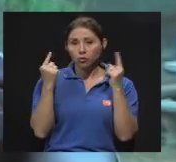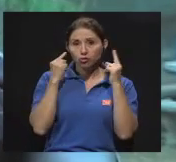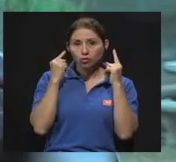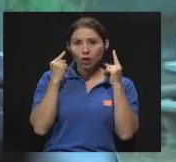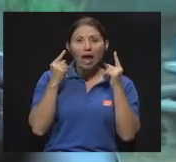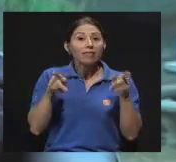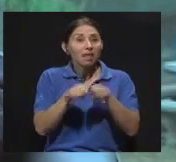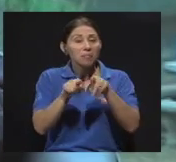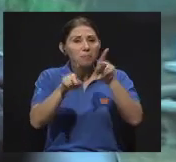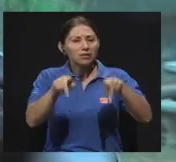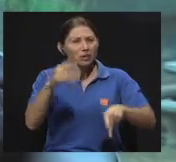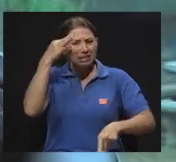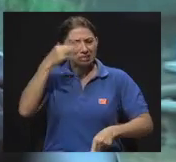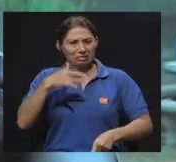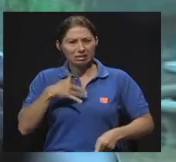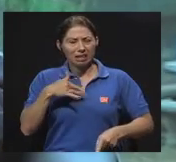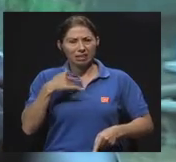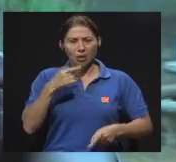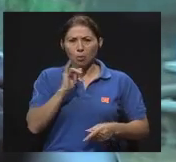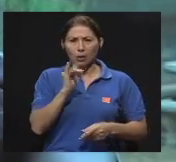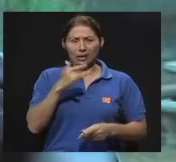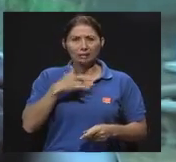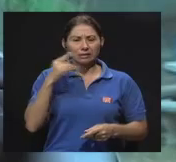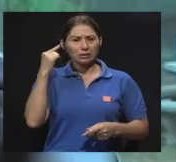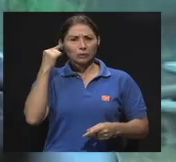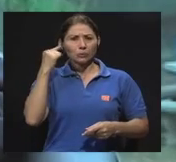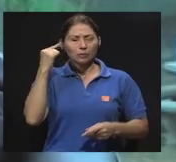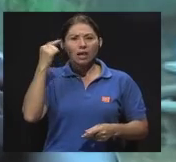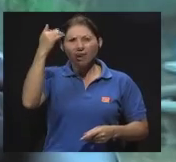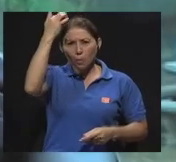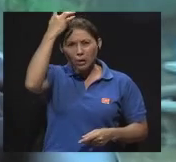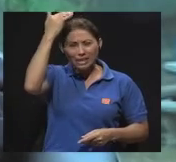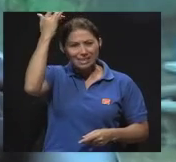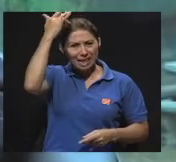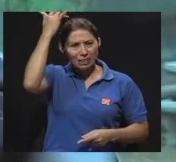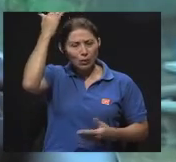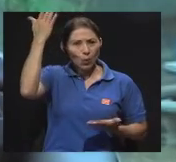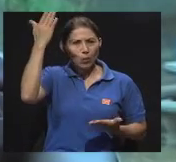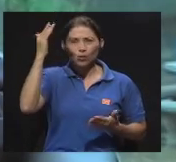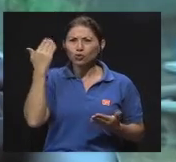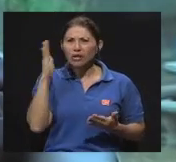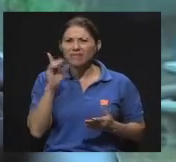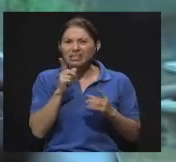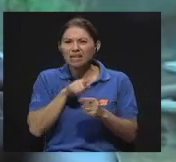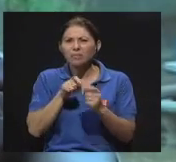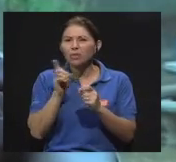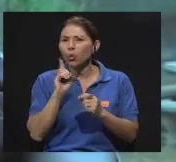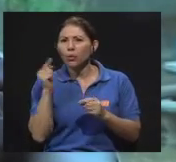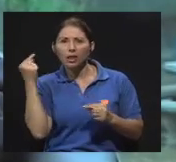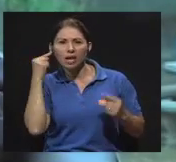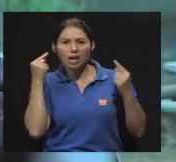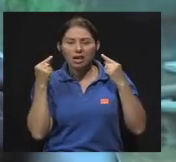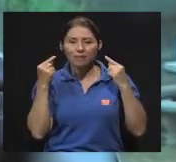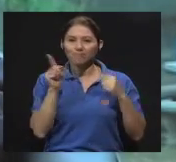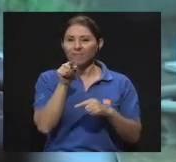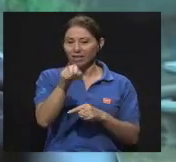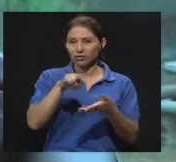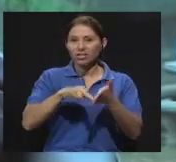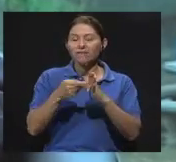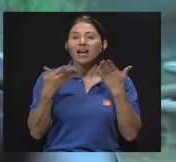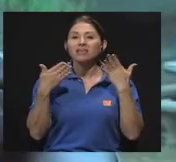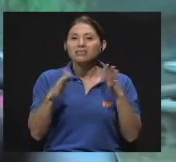le parece que lo siente en el centro de la cabeza, no lo puede ubicar exactamente, ¿verdad? Ese es un síntoma claro de que ya las células del oído están